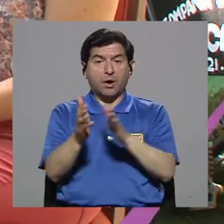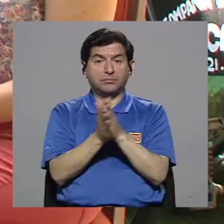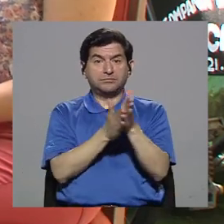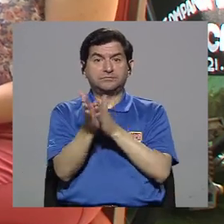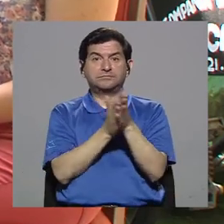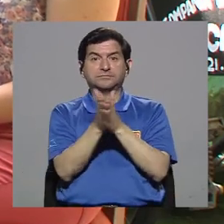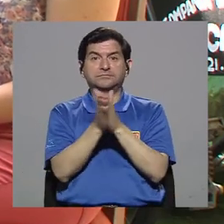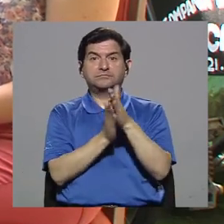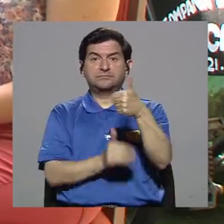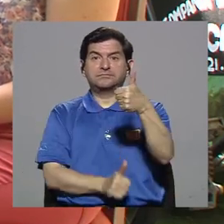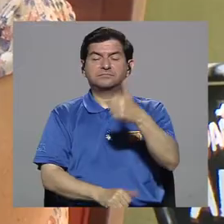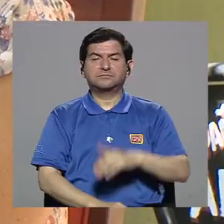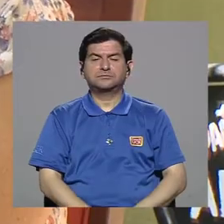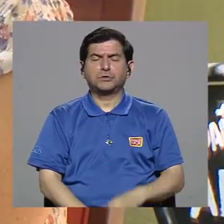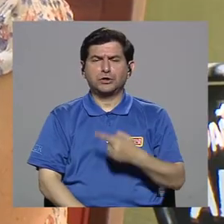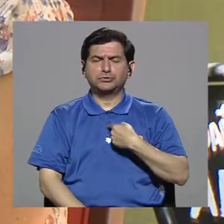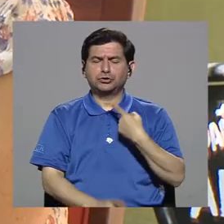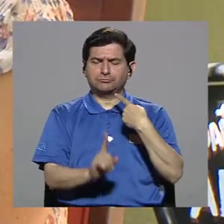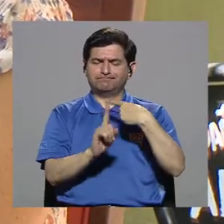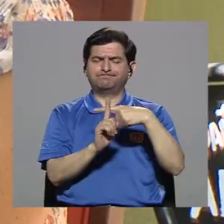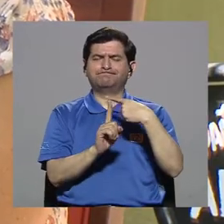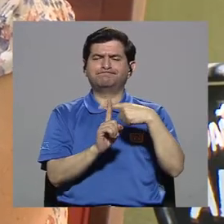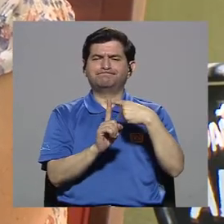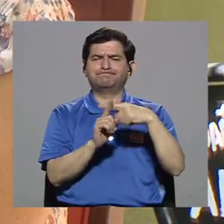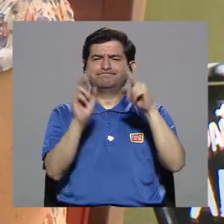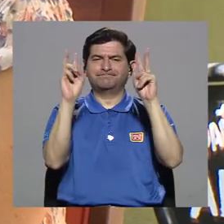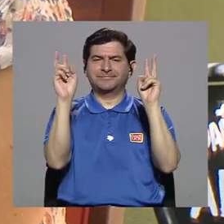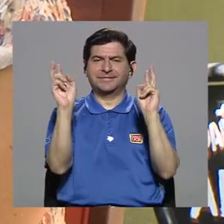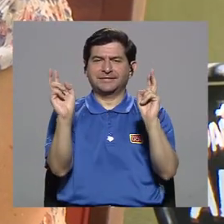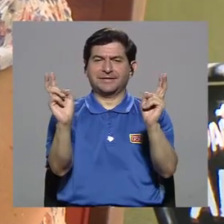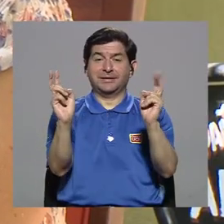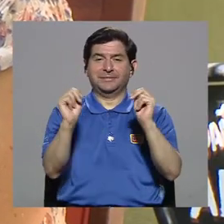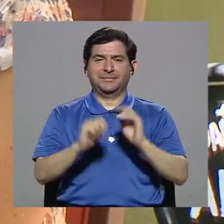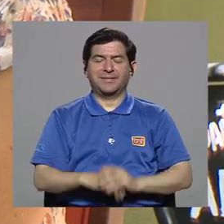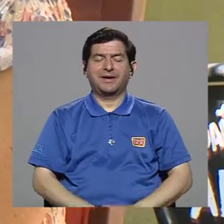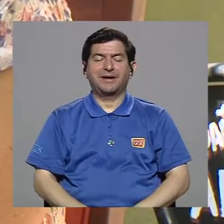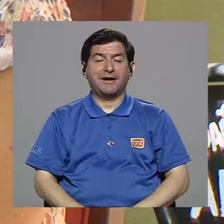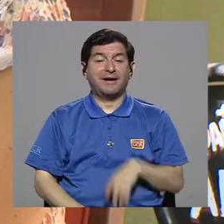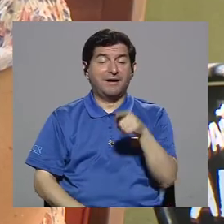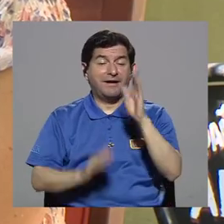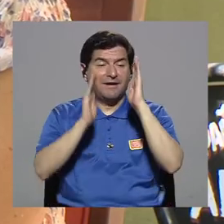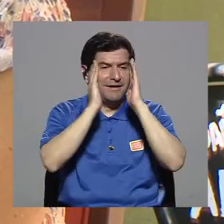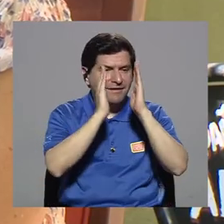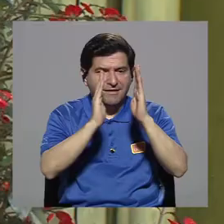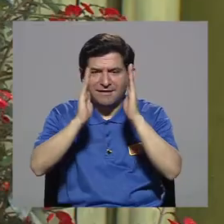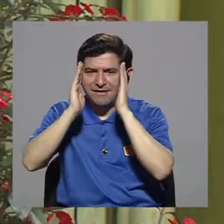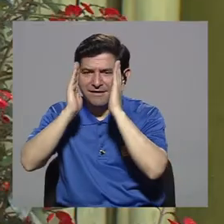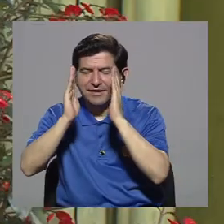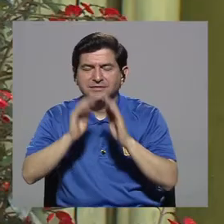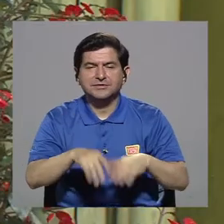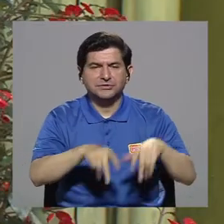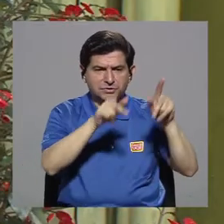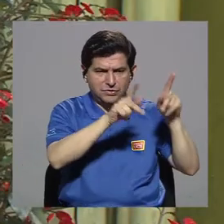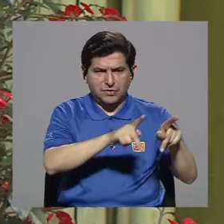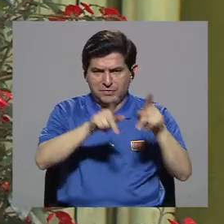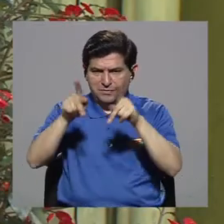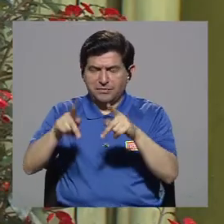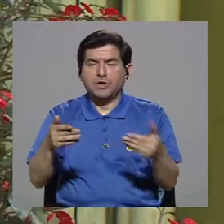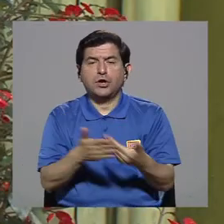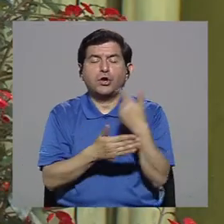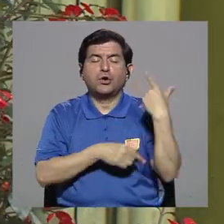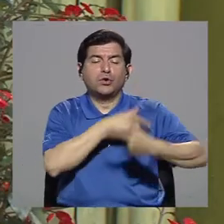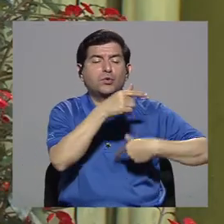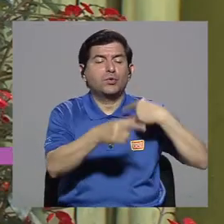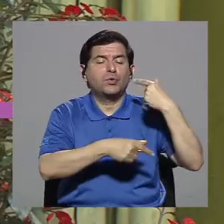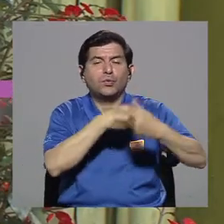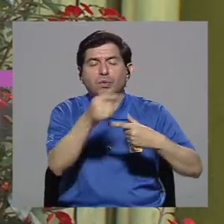pueden aprovechar ese espacio. Yo soy muy optimista sobre el tema del cuidado de la gente y